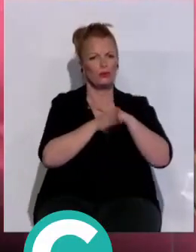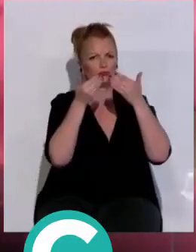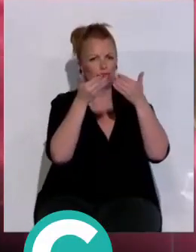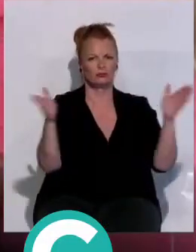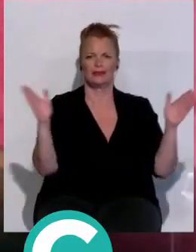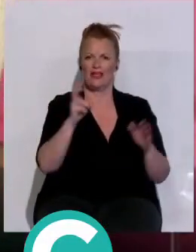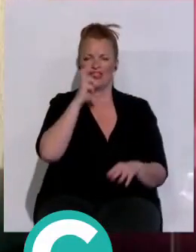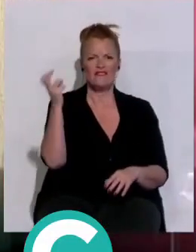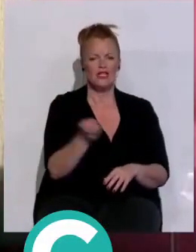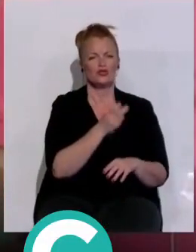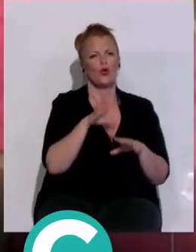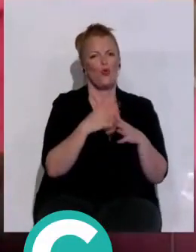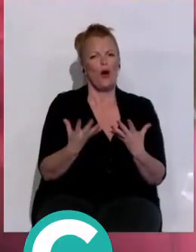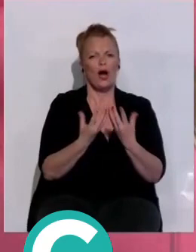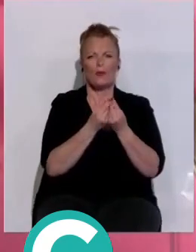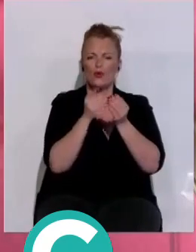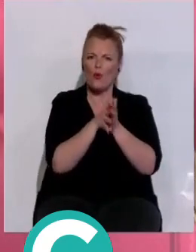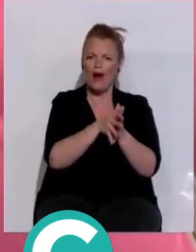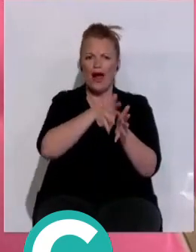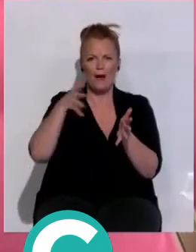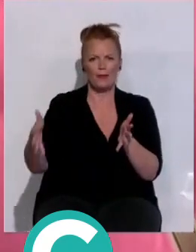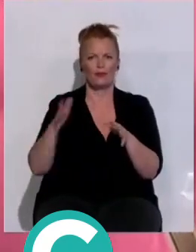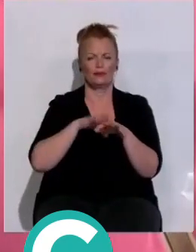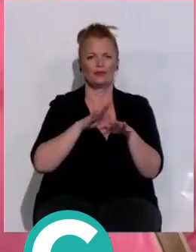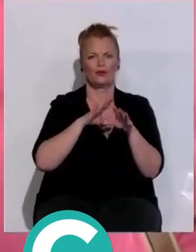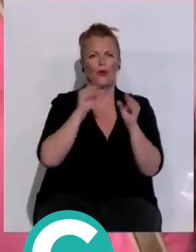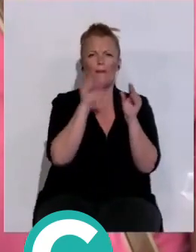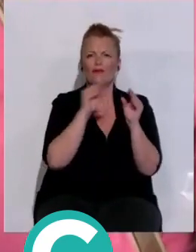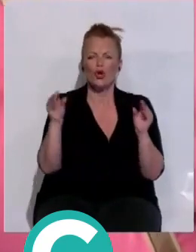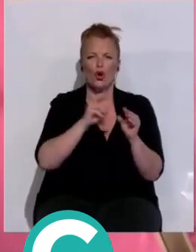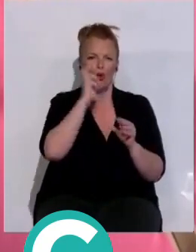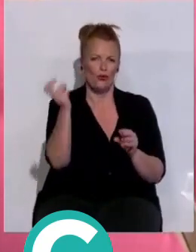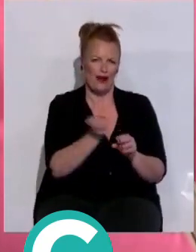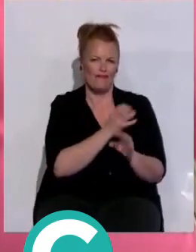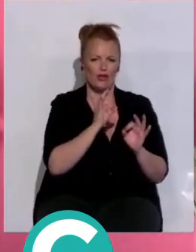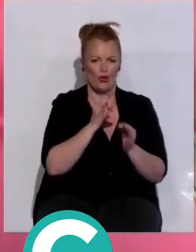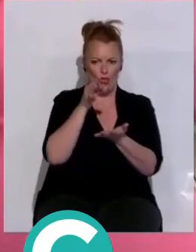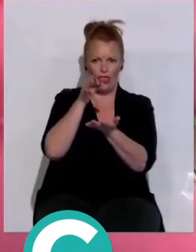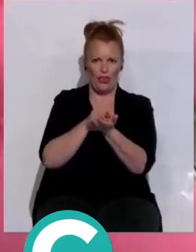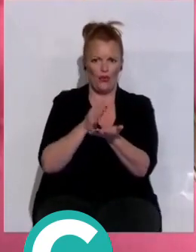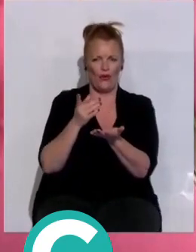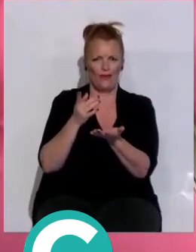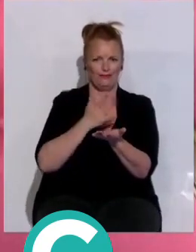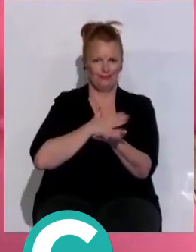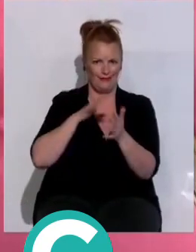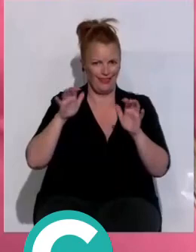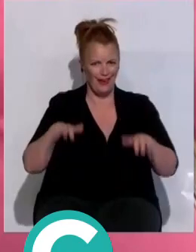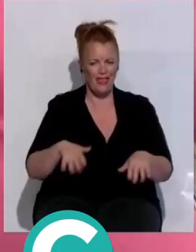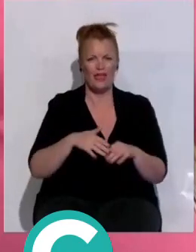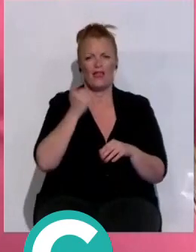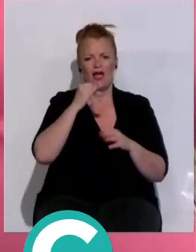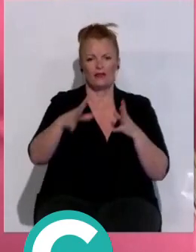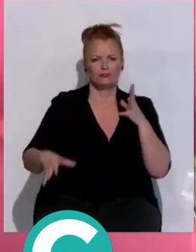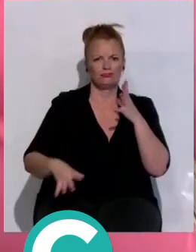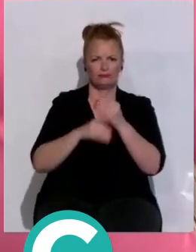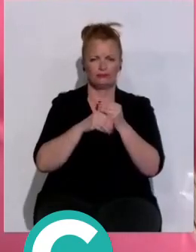y que además venga acompañado de una ampliación del fondo bibliográfico que hay en la ciudad de Cádiz, que englobe esa